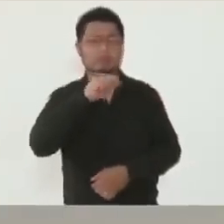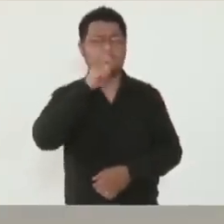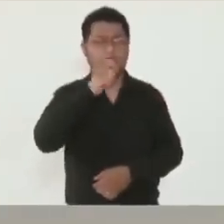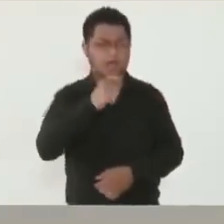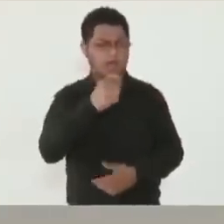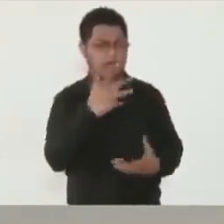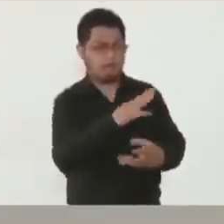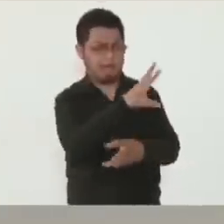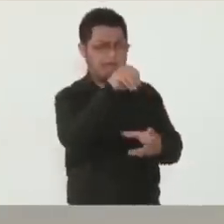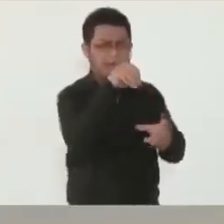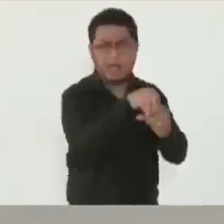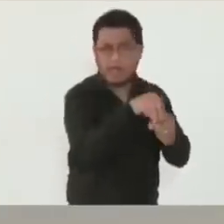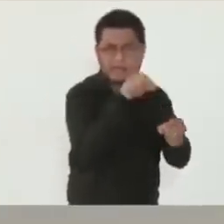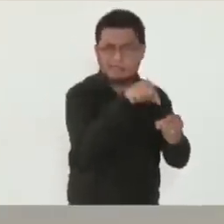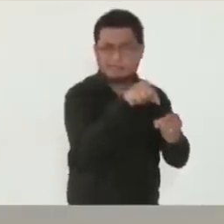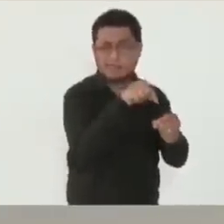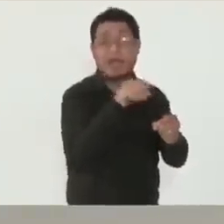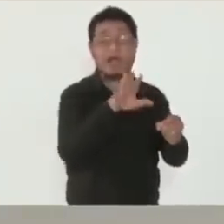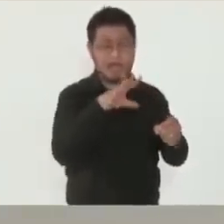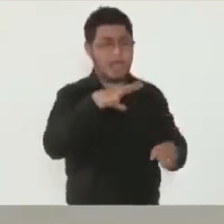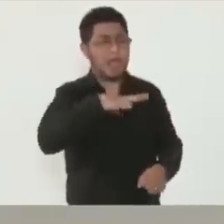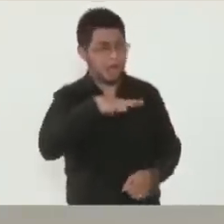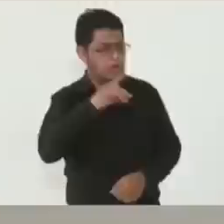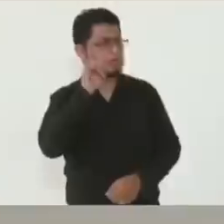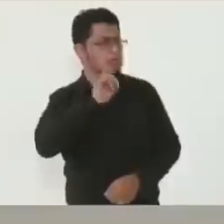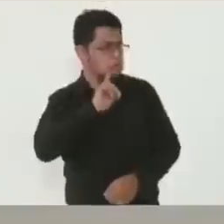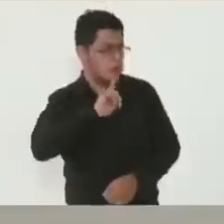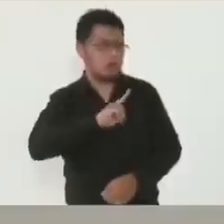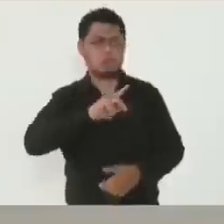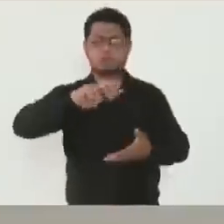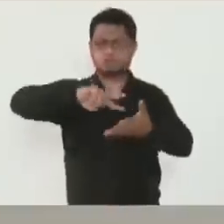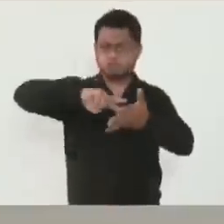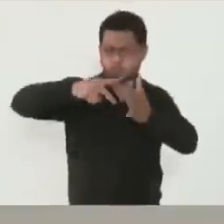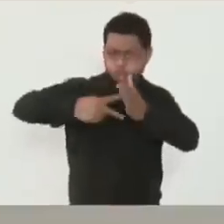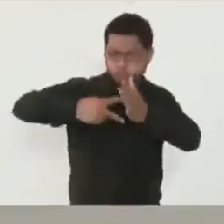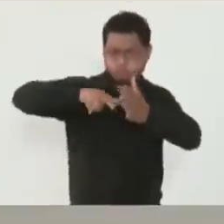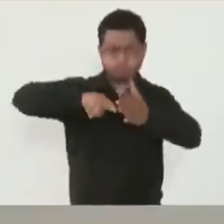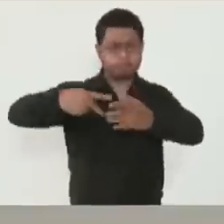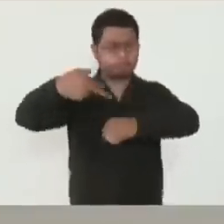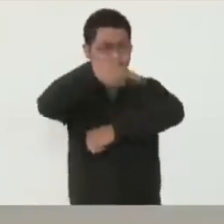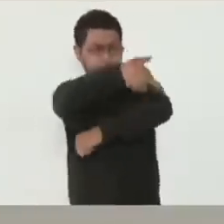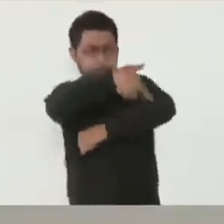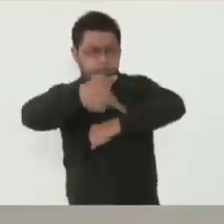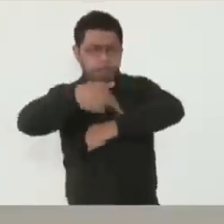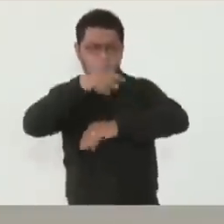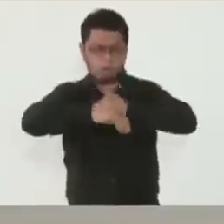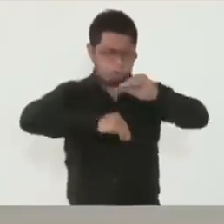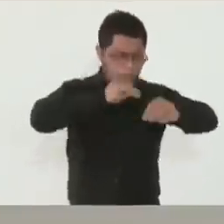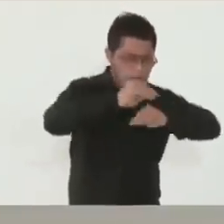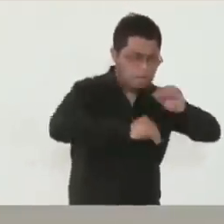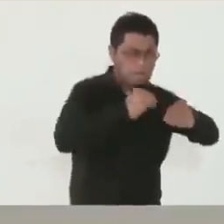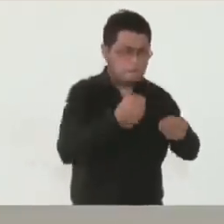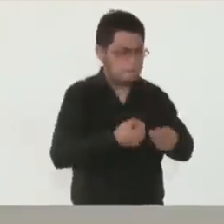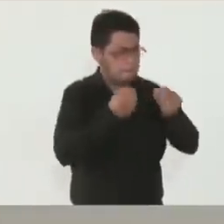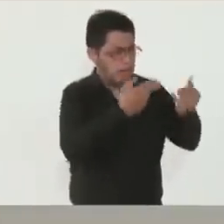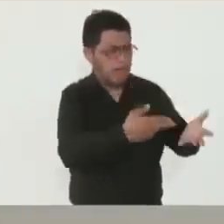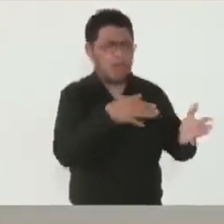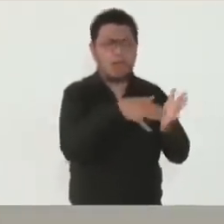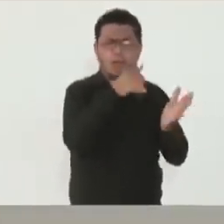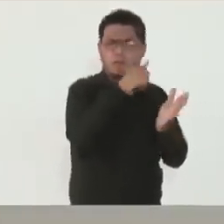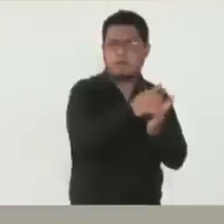tenemos grandes ingenieras, constructoras, técnicas y especialistas en infraestructura que están trabajando en el Tren Maya.